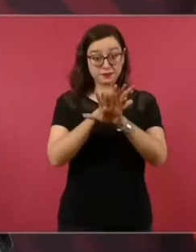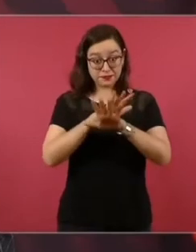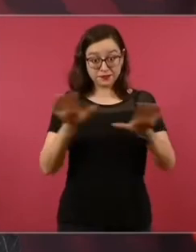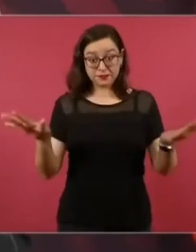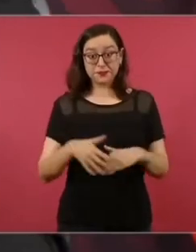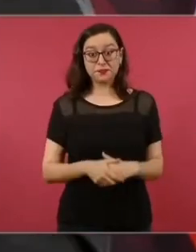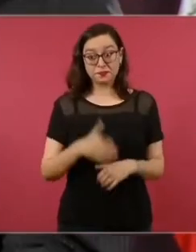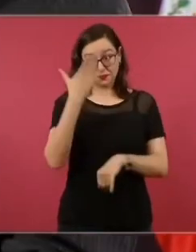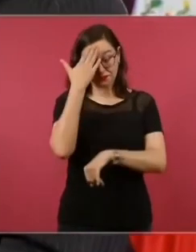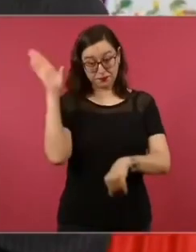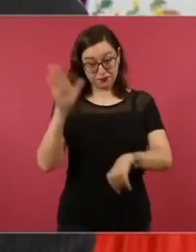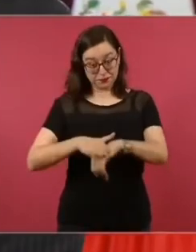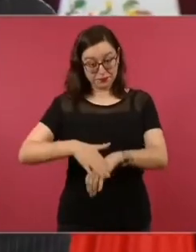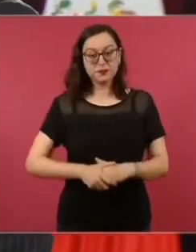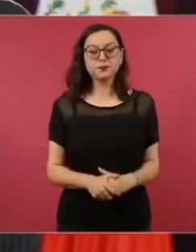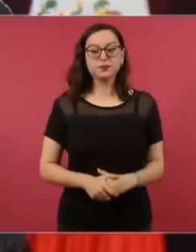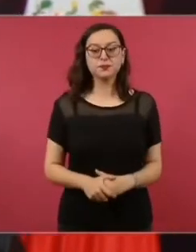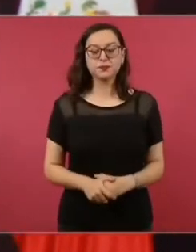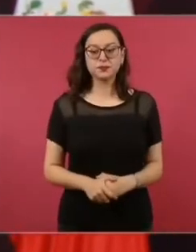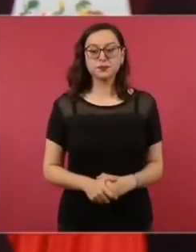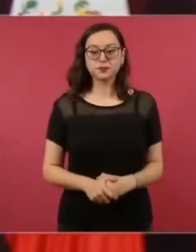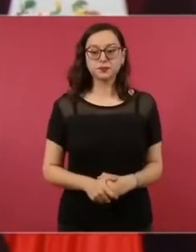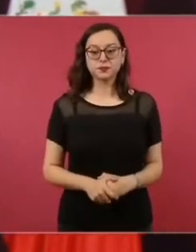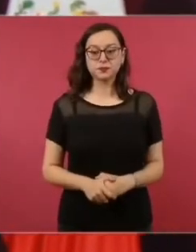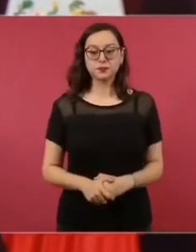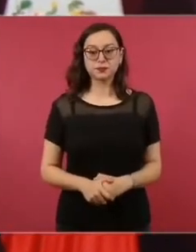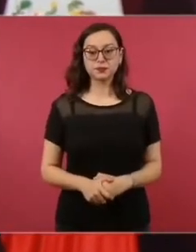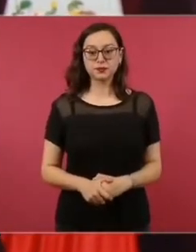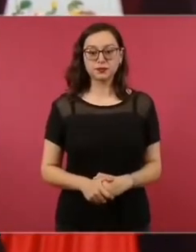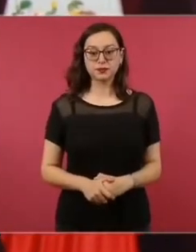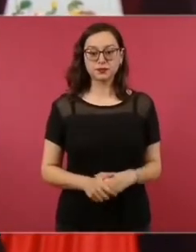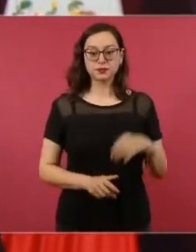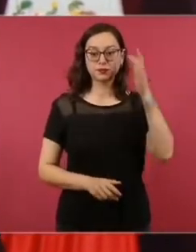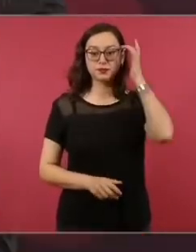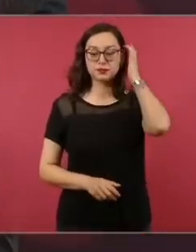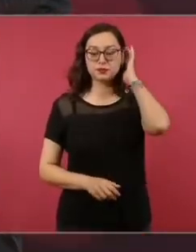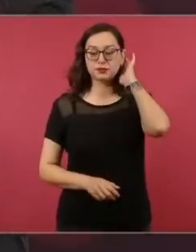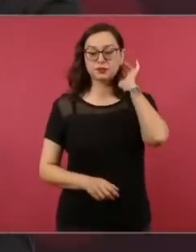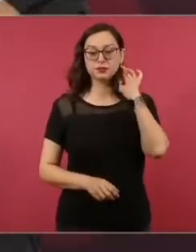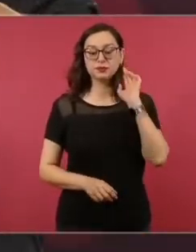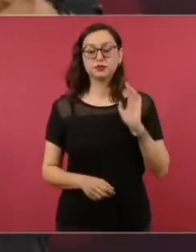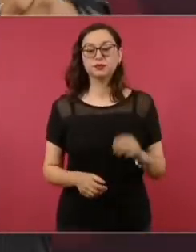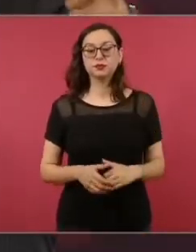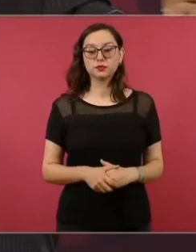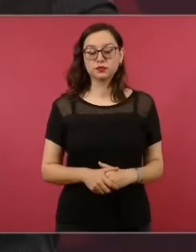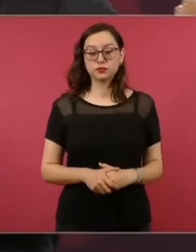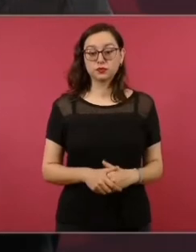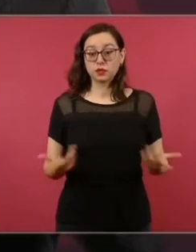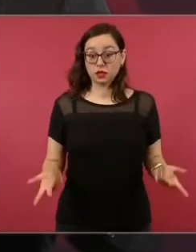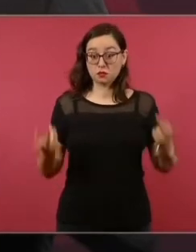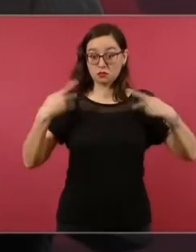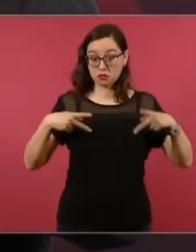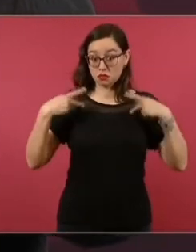incluso a los que aportaron,